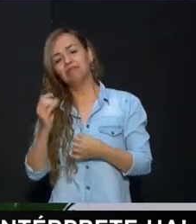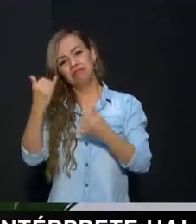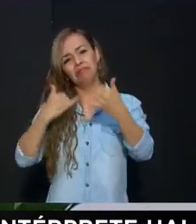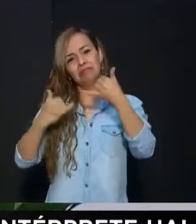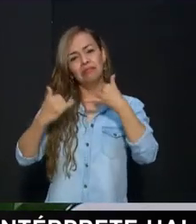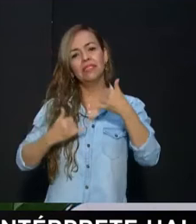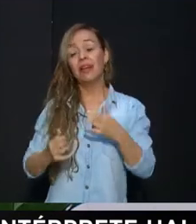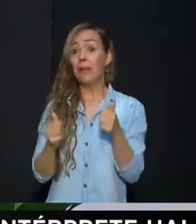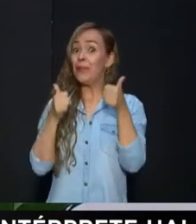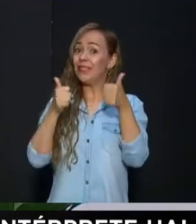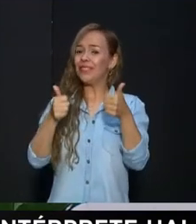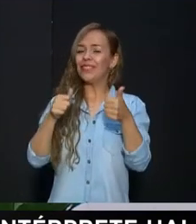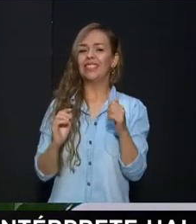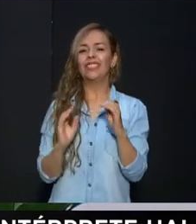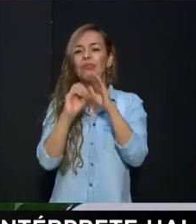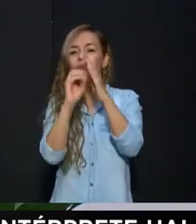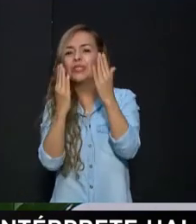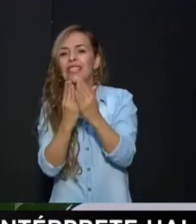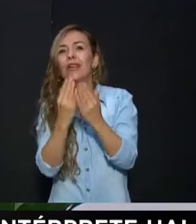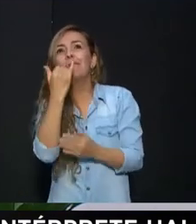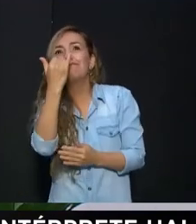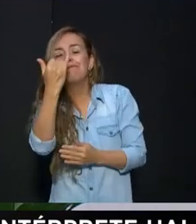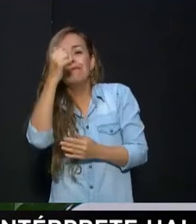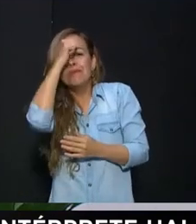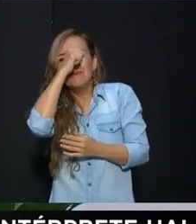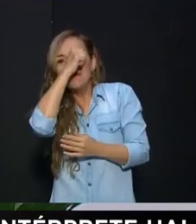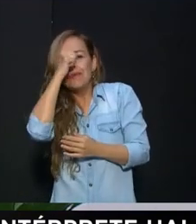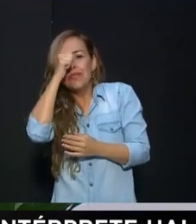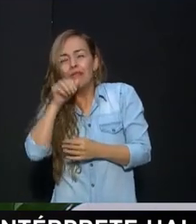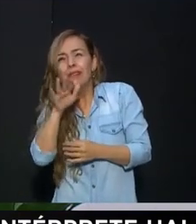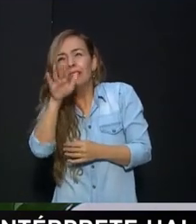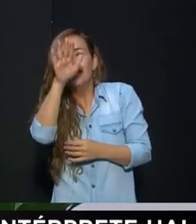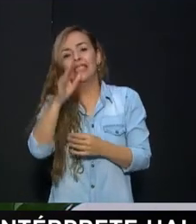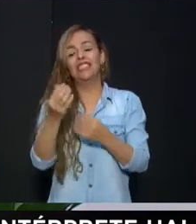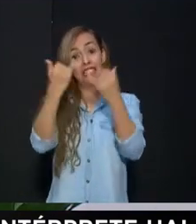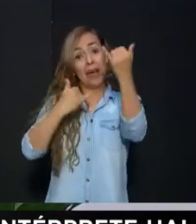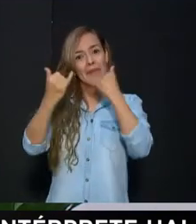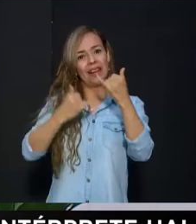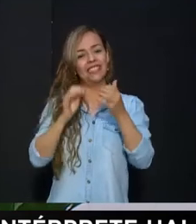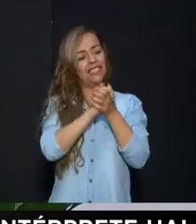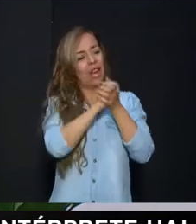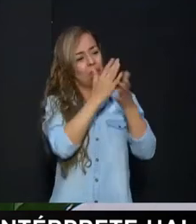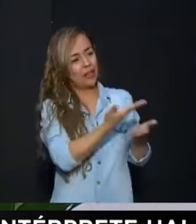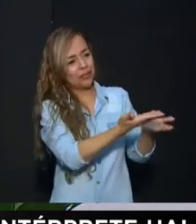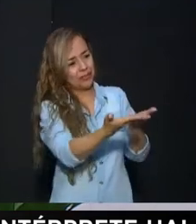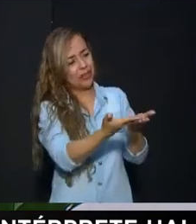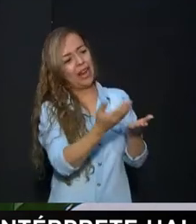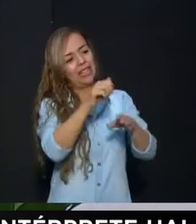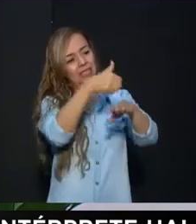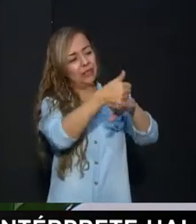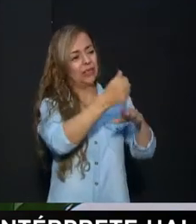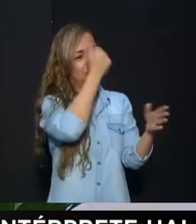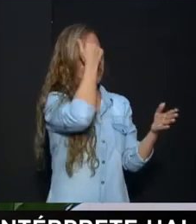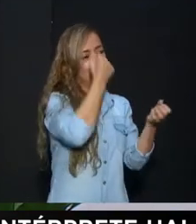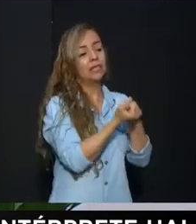fe y alegría, Santo Domingo Sabio. Nos llamen y saluden al rector, a la docente de apoyo. Antes de irnos con la videollamada, que tenemos